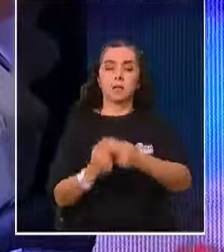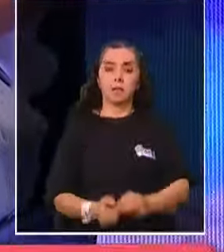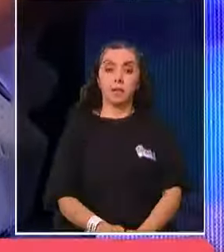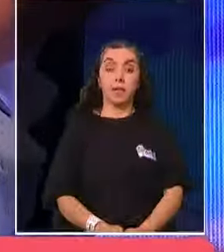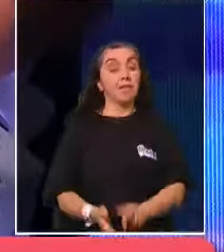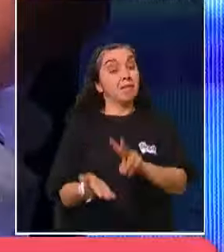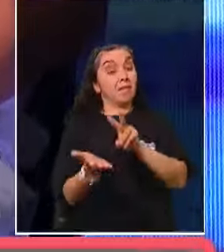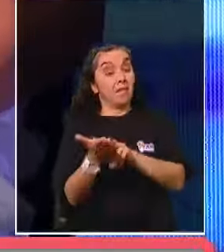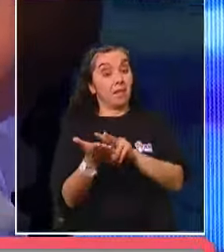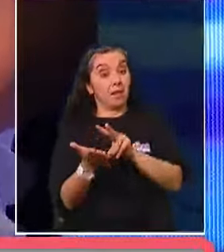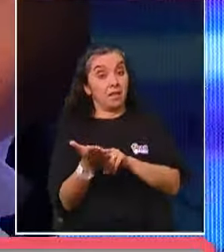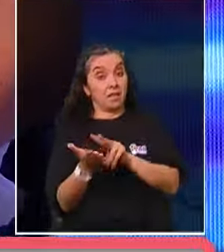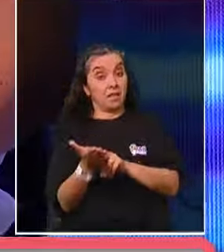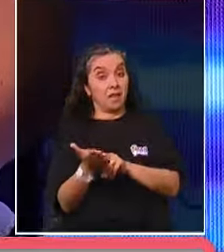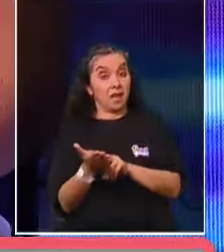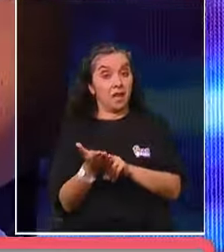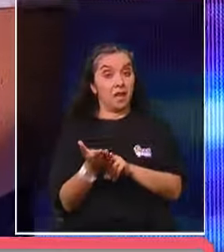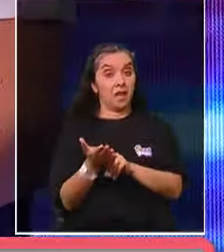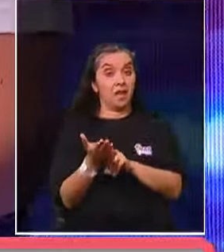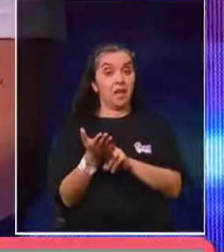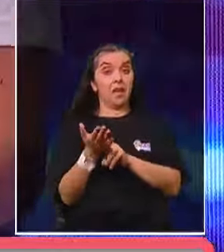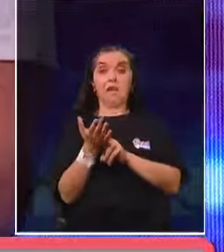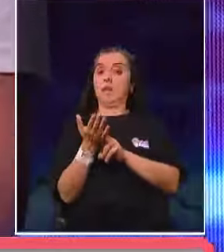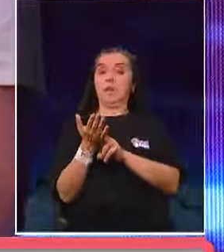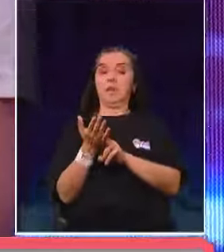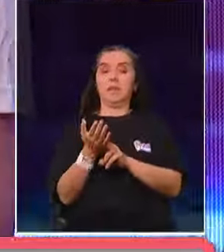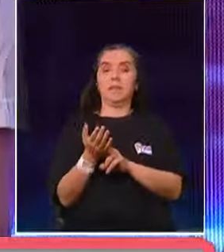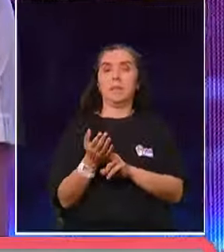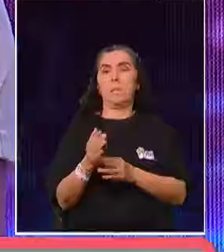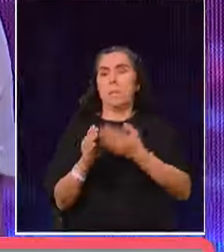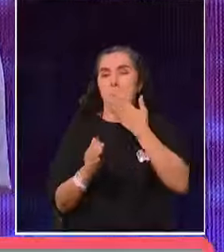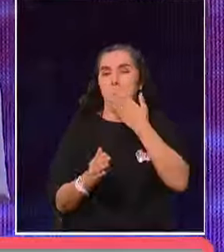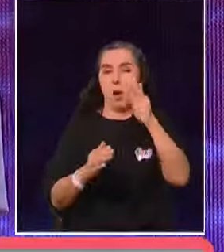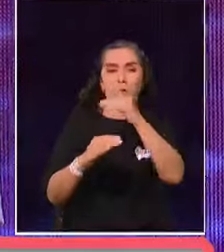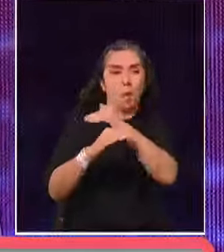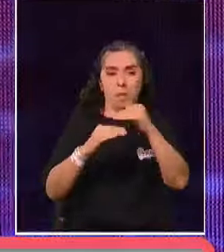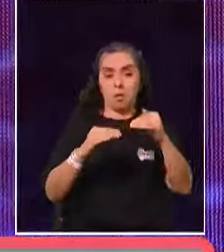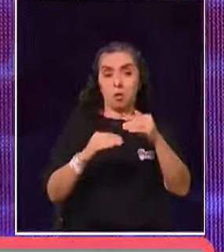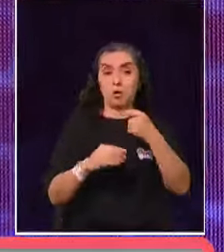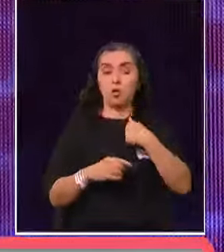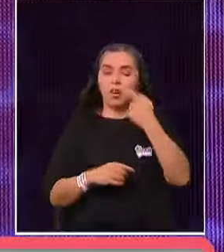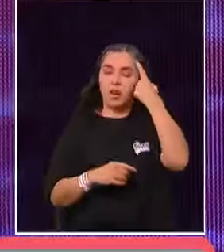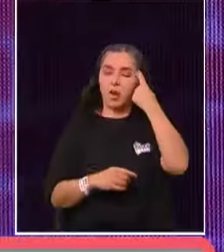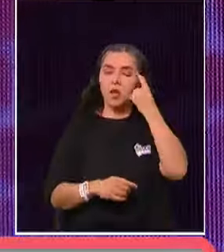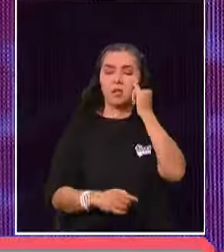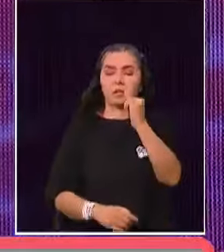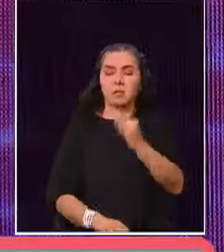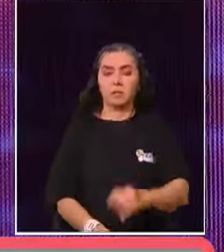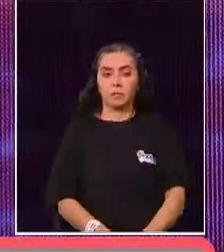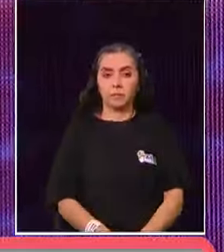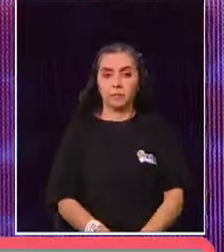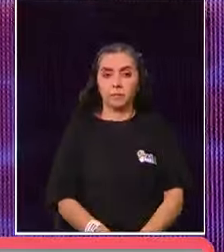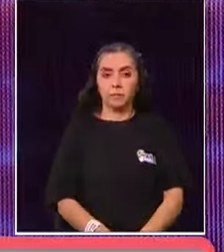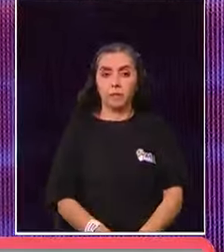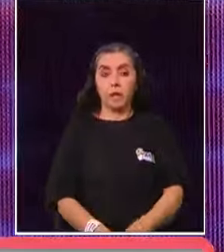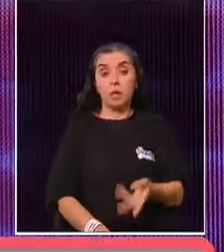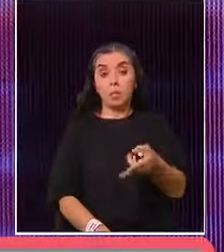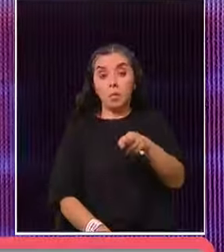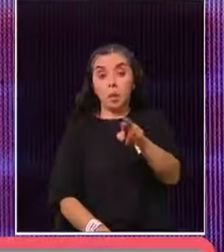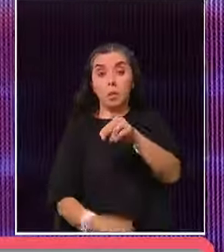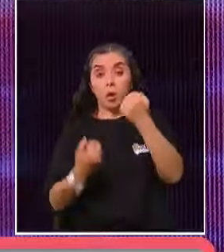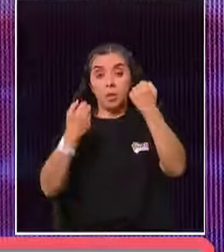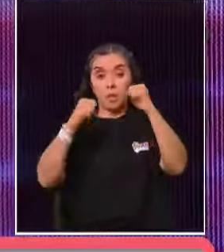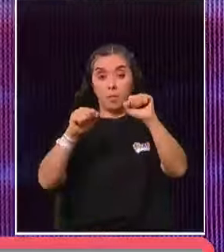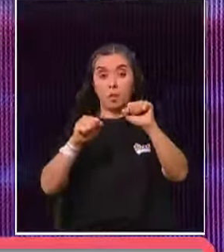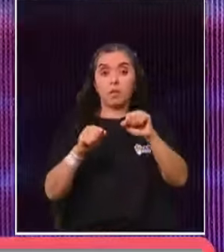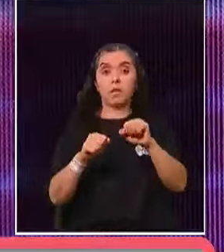La verdad es que no hay nada que enviar. Estamos por sobre la media, por lejos, ¿no? Personalmente yo creo que sí. Me ha tocado varias veces, a mí por mi deporte